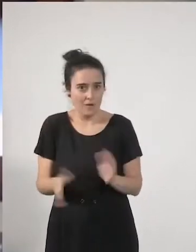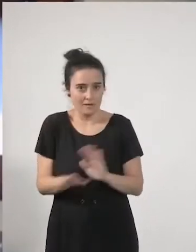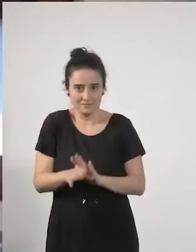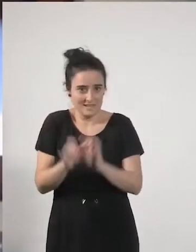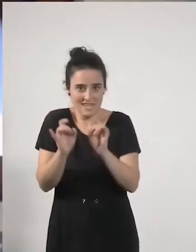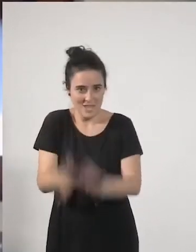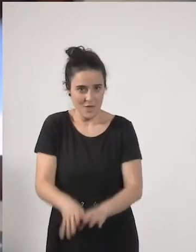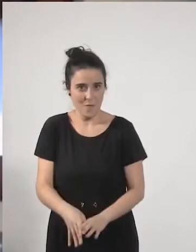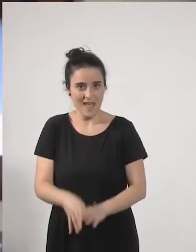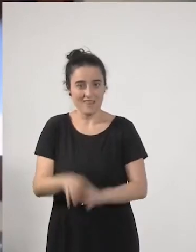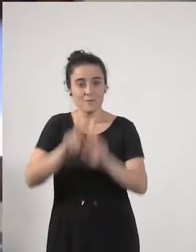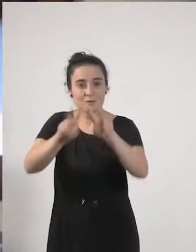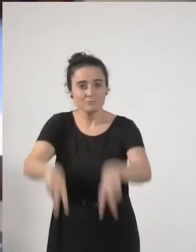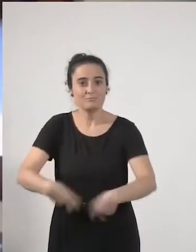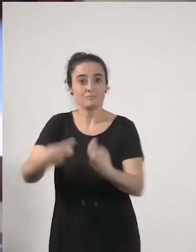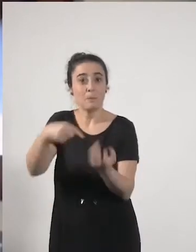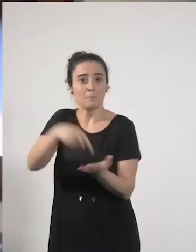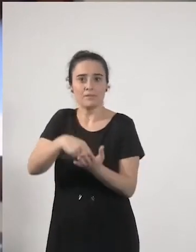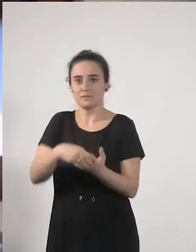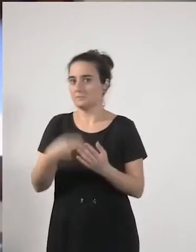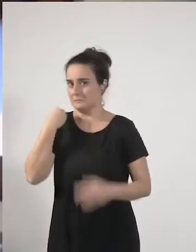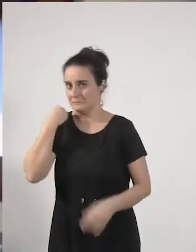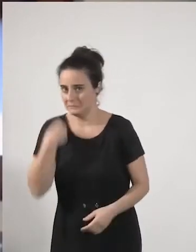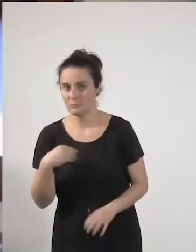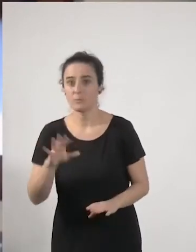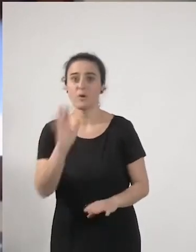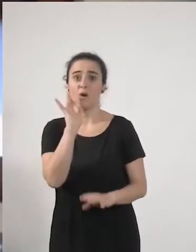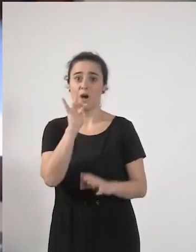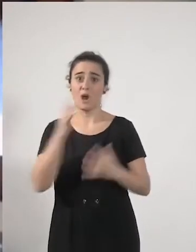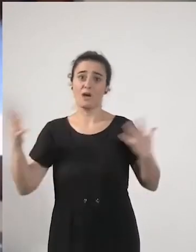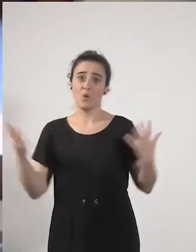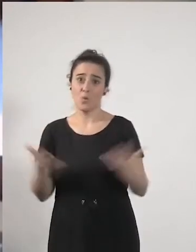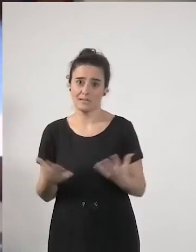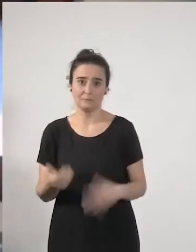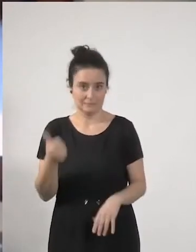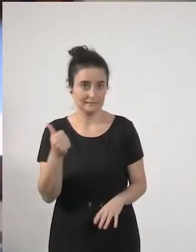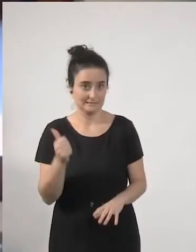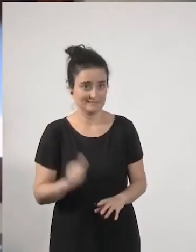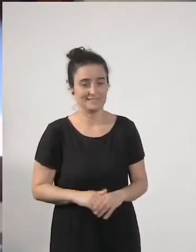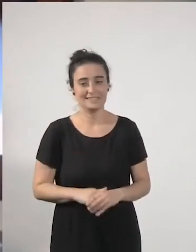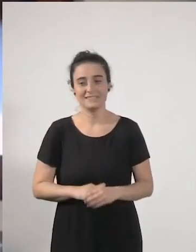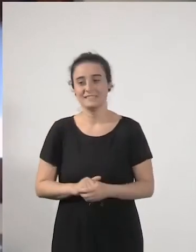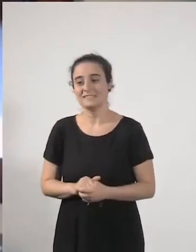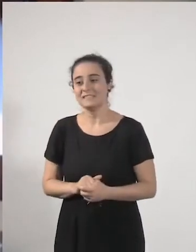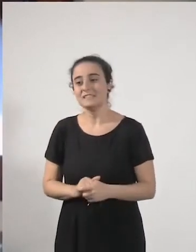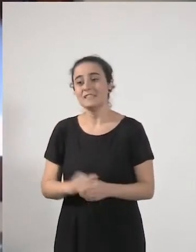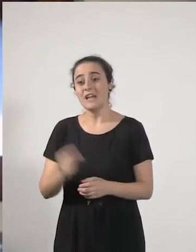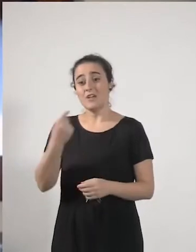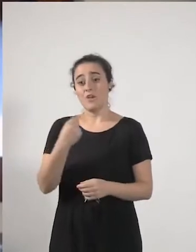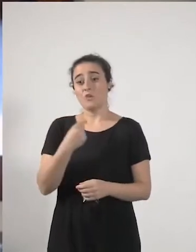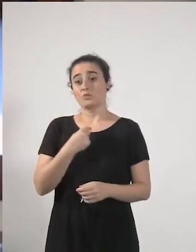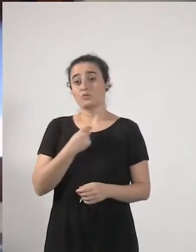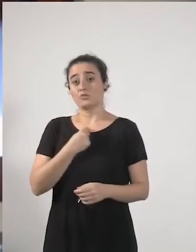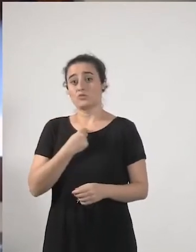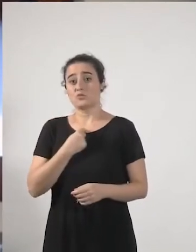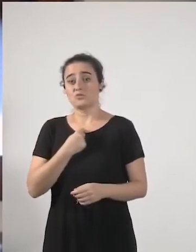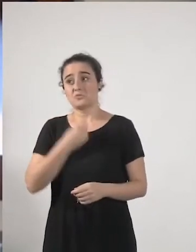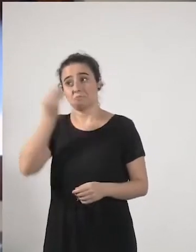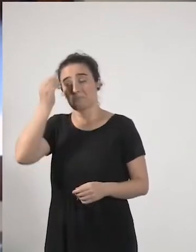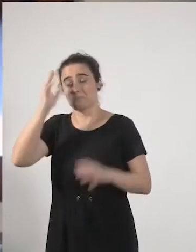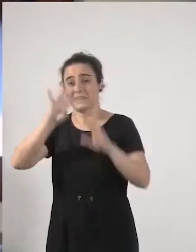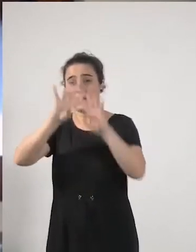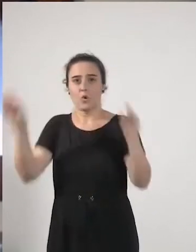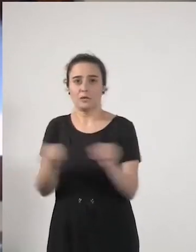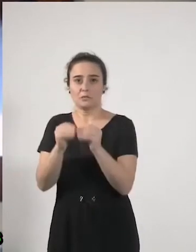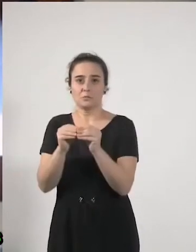pendientes son las mismas lo que pasa es que ahora son más urgentes yo creo que yo diría resumiendo tres